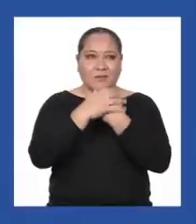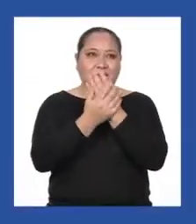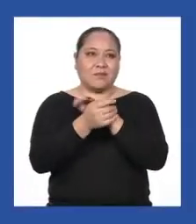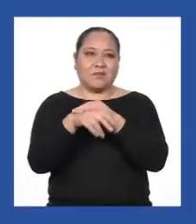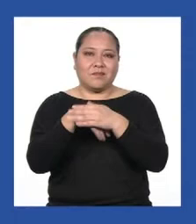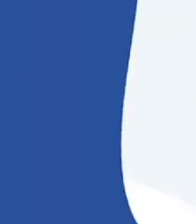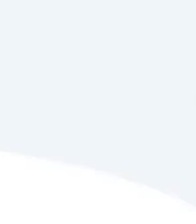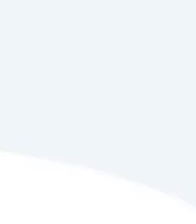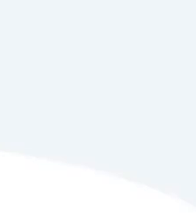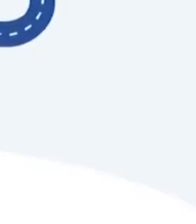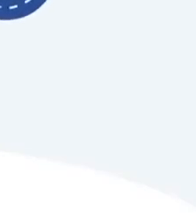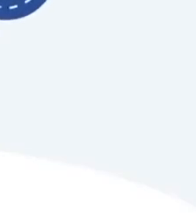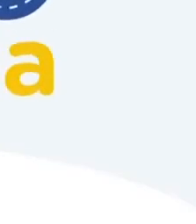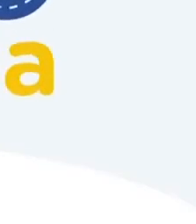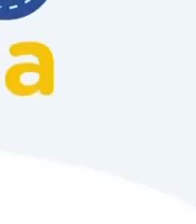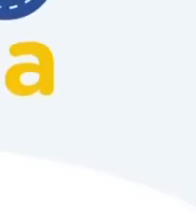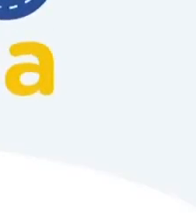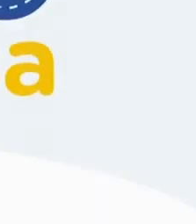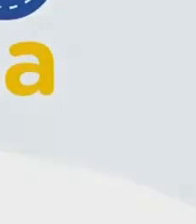manos